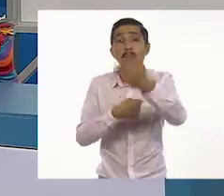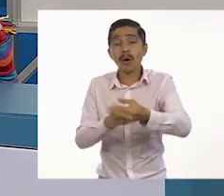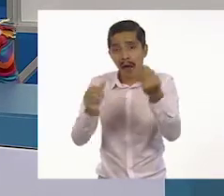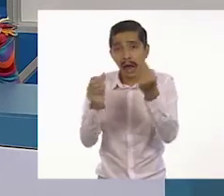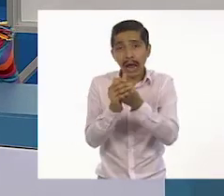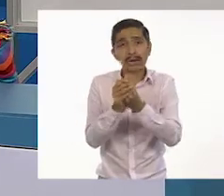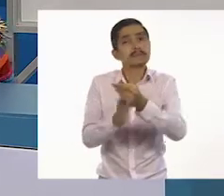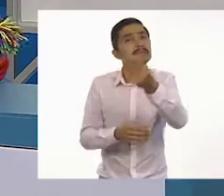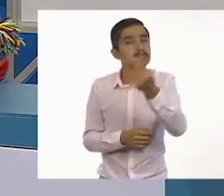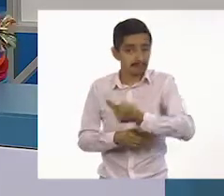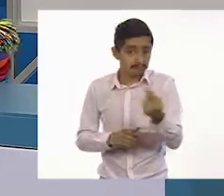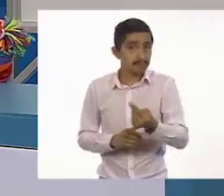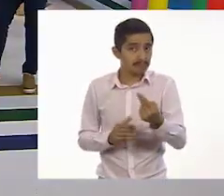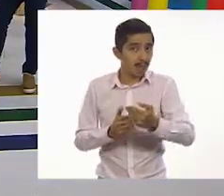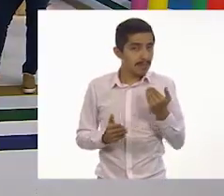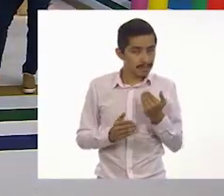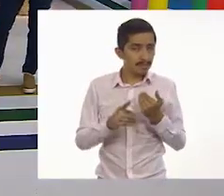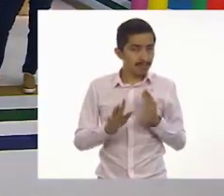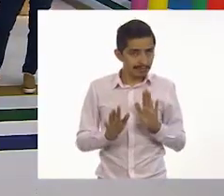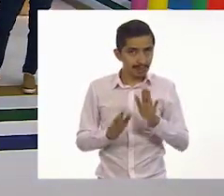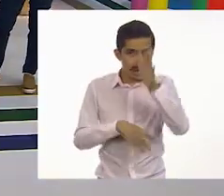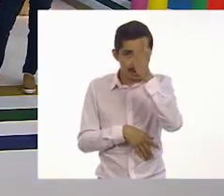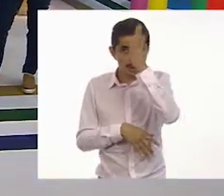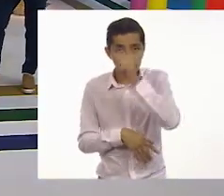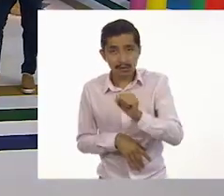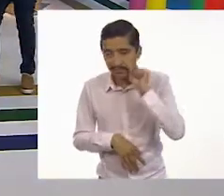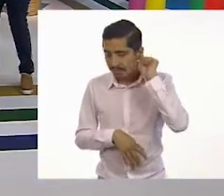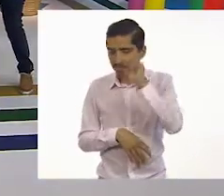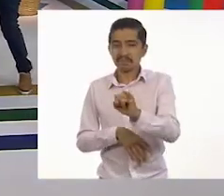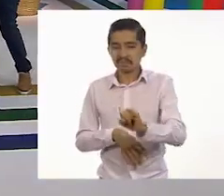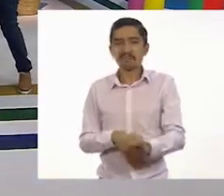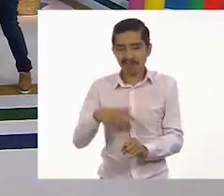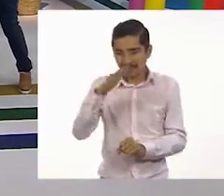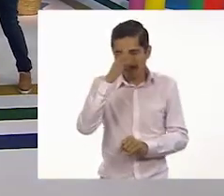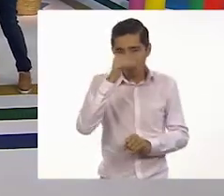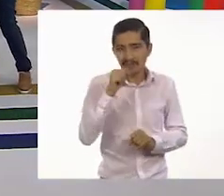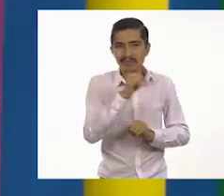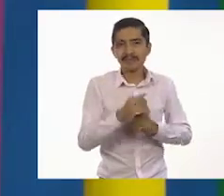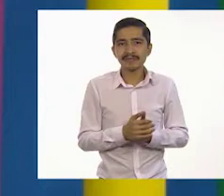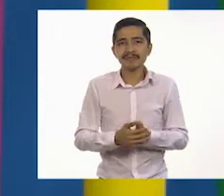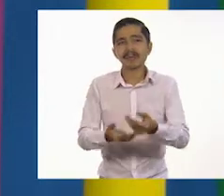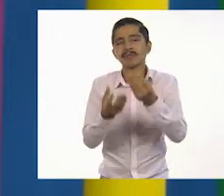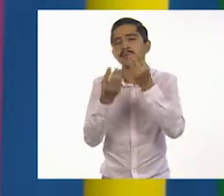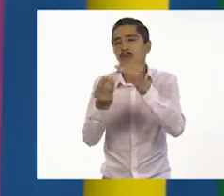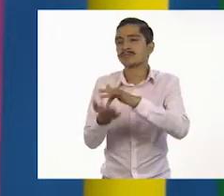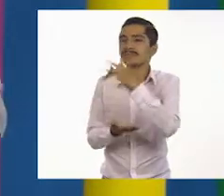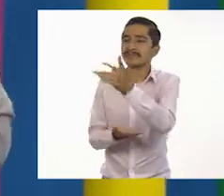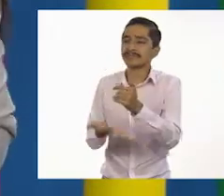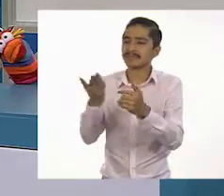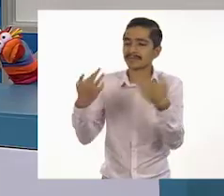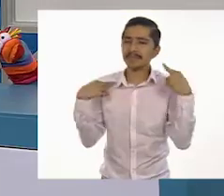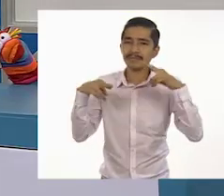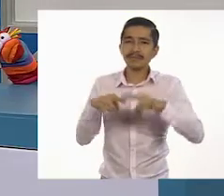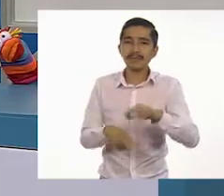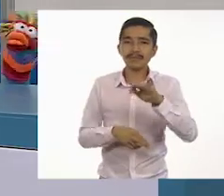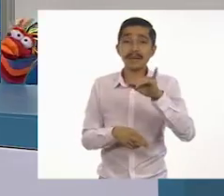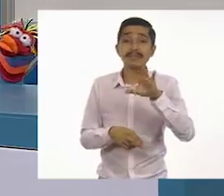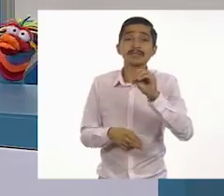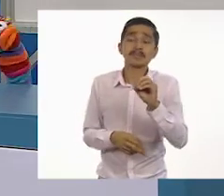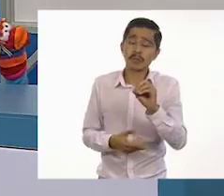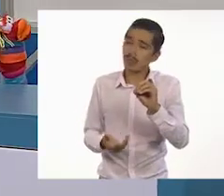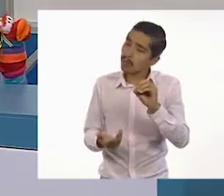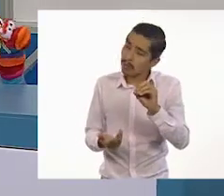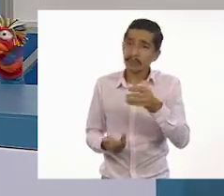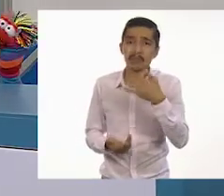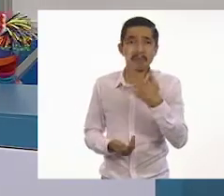vamos a ocupar. ¿De acuerdo? ¡De acuerdo, profesor! ¡Muchísimas gracias, profesor Francisco! Ha sido